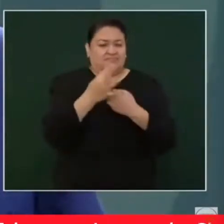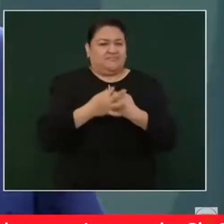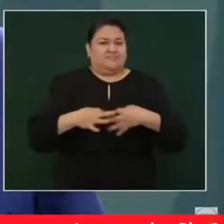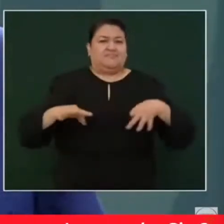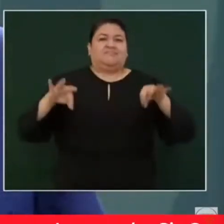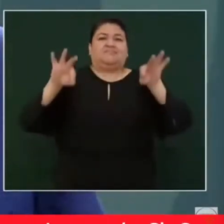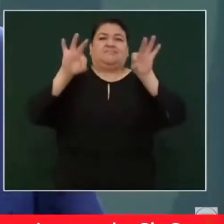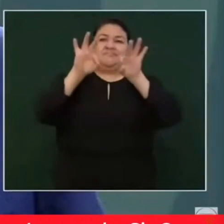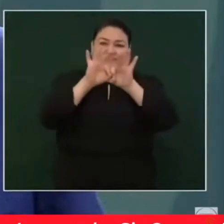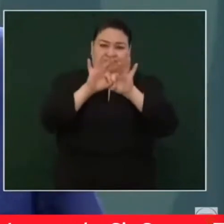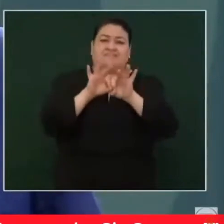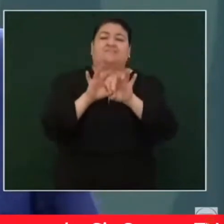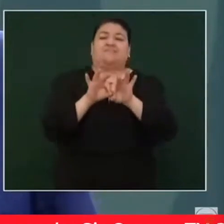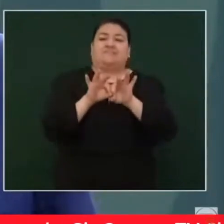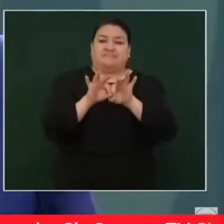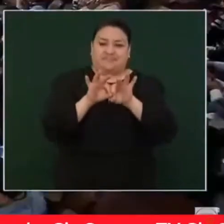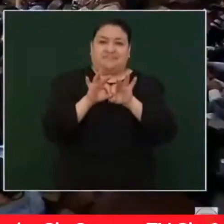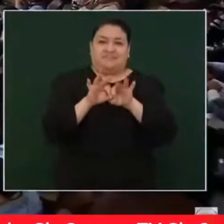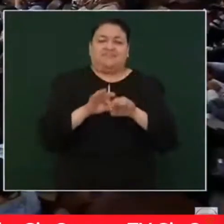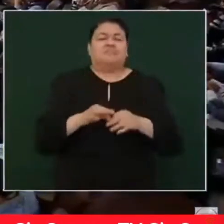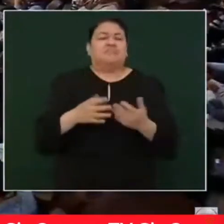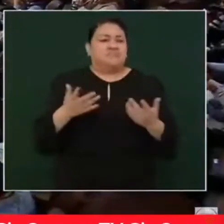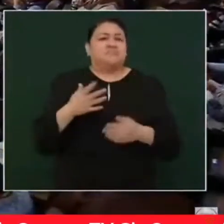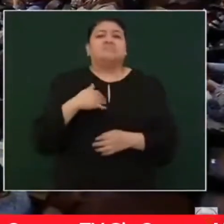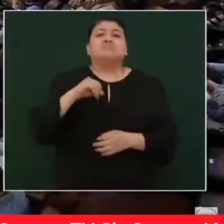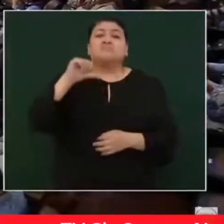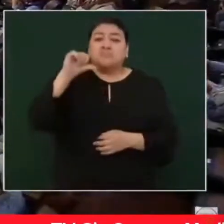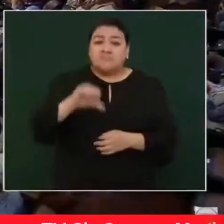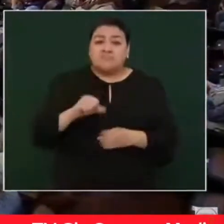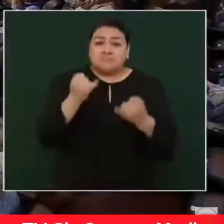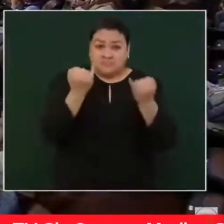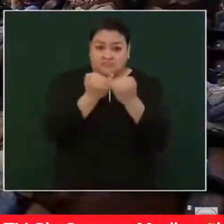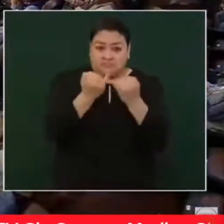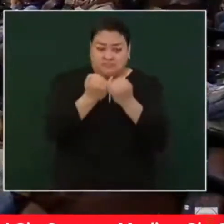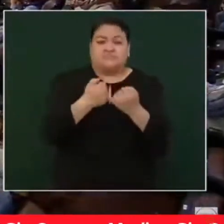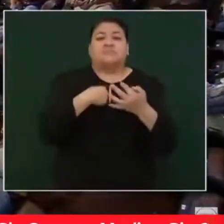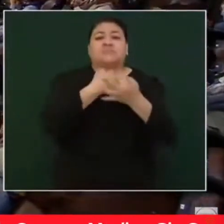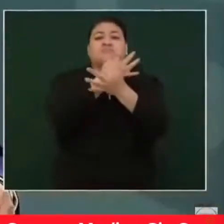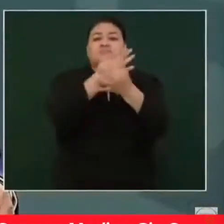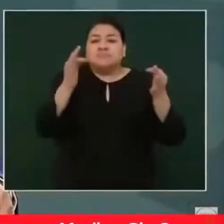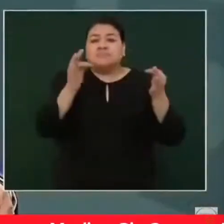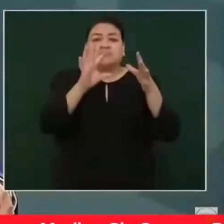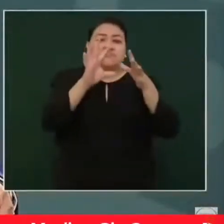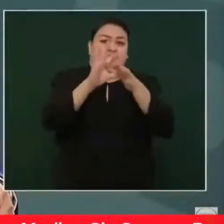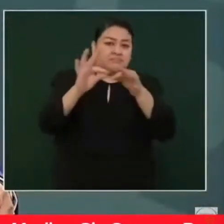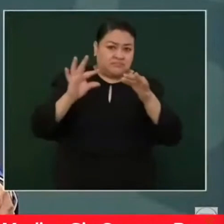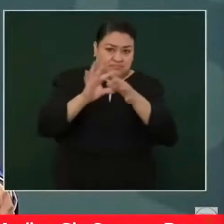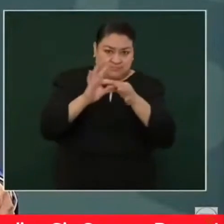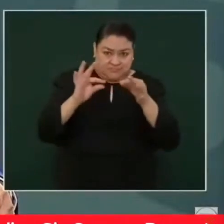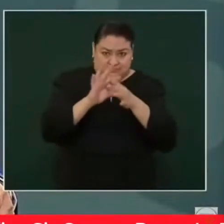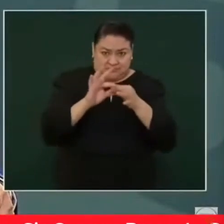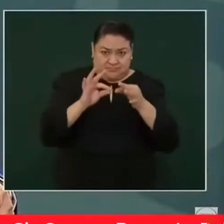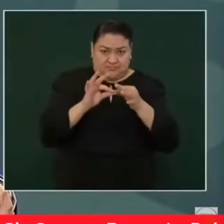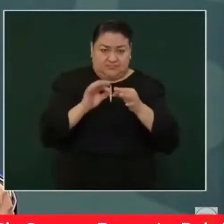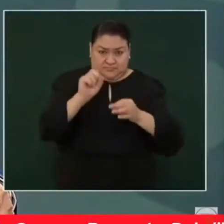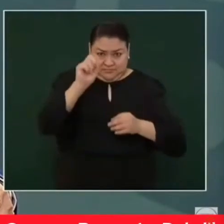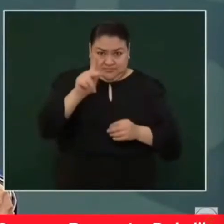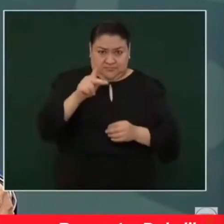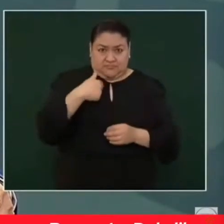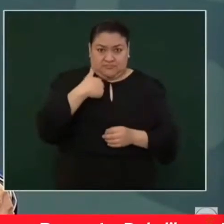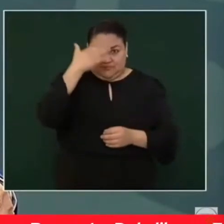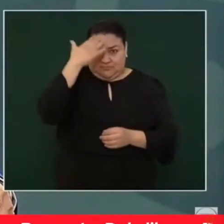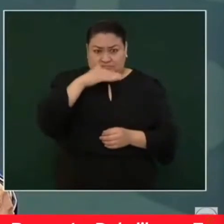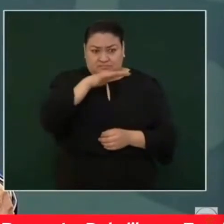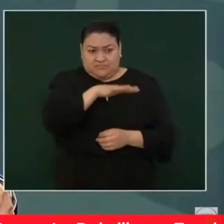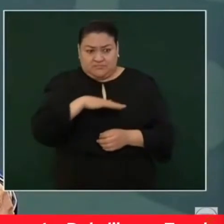5 de mayo. Y vamos también a informar sobre la situación de